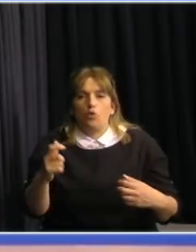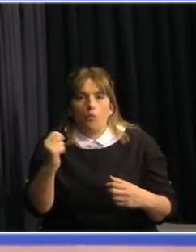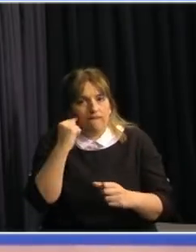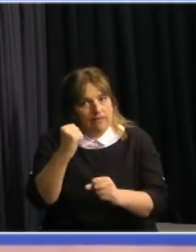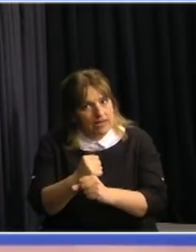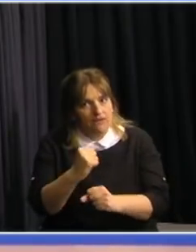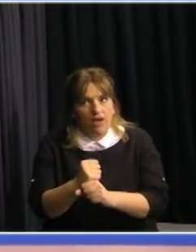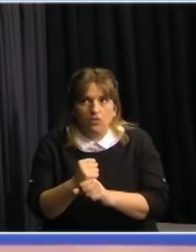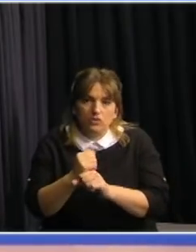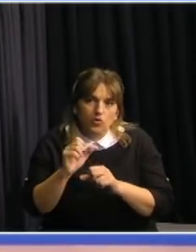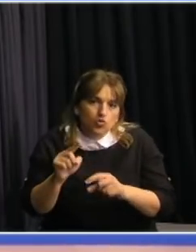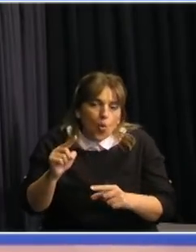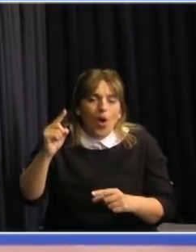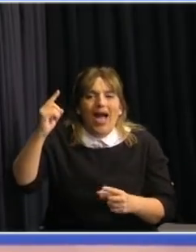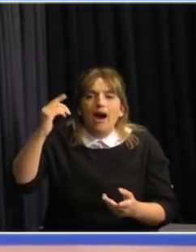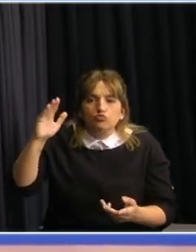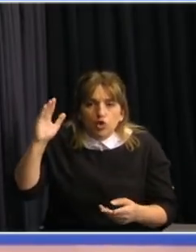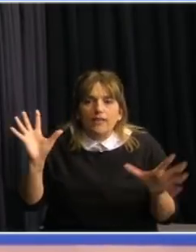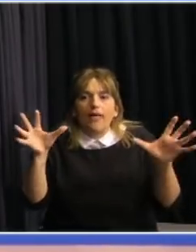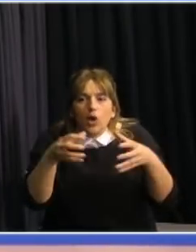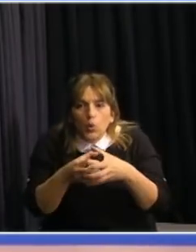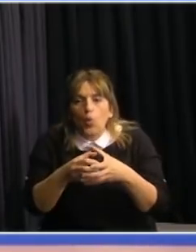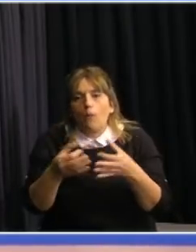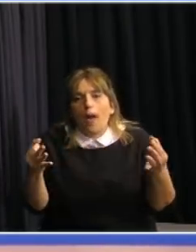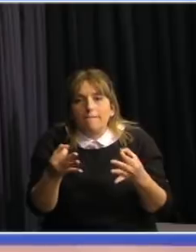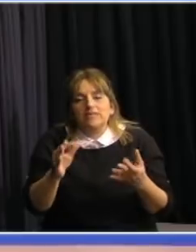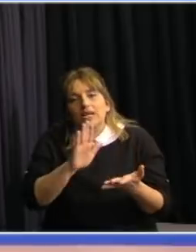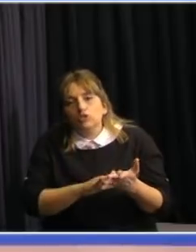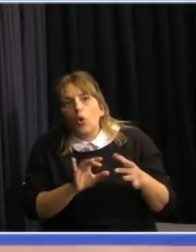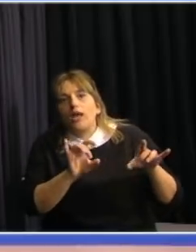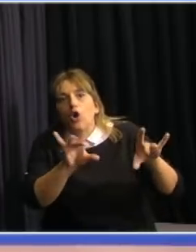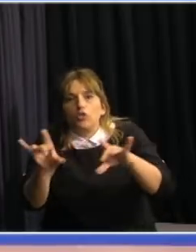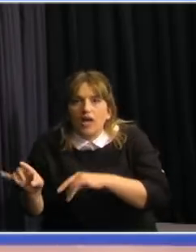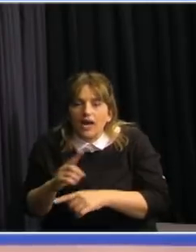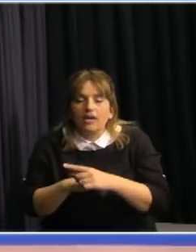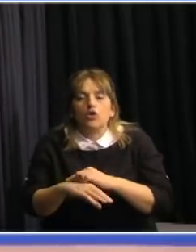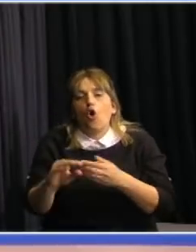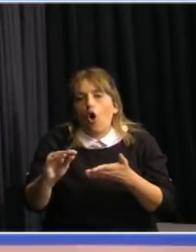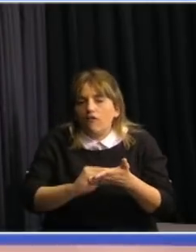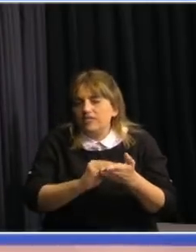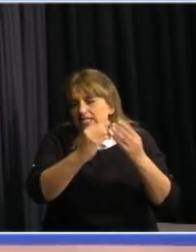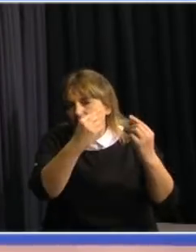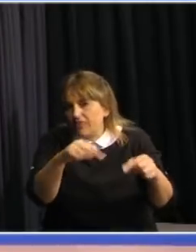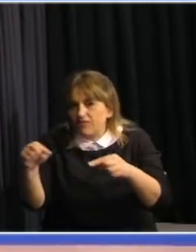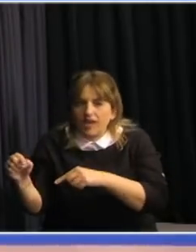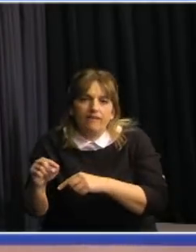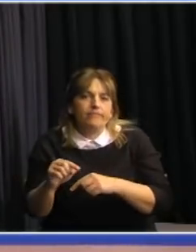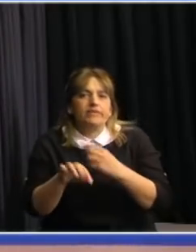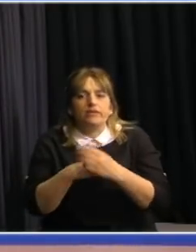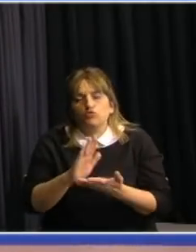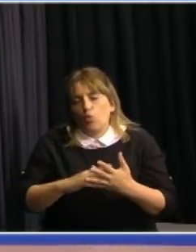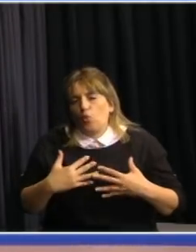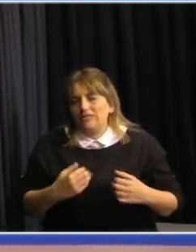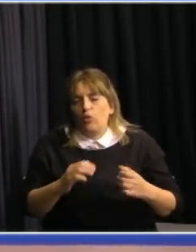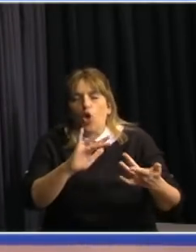que estamos con sus autoridades y divisiones de epidemiología, inmunización, Dirección General de Coordinación, Dirección General de Salud en